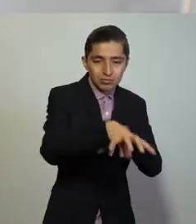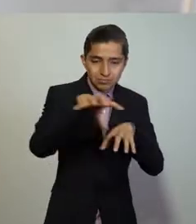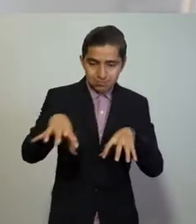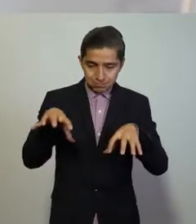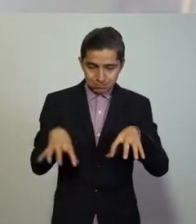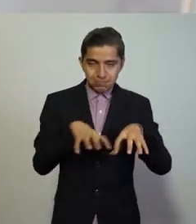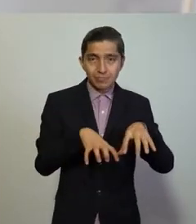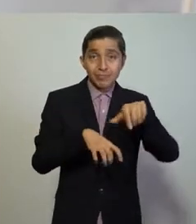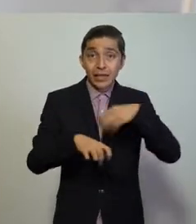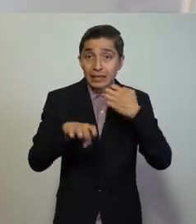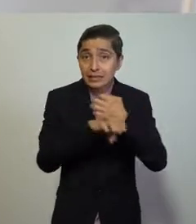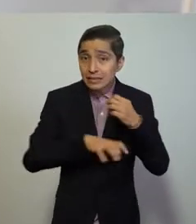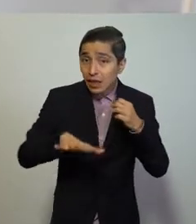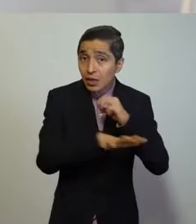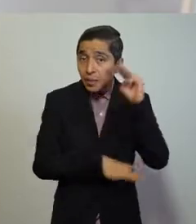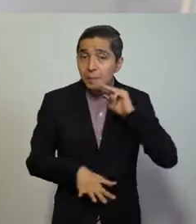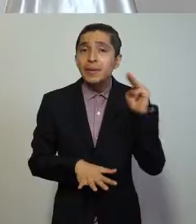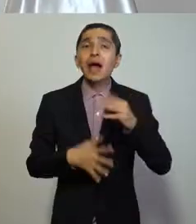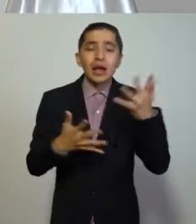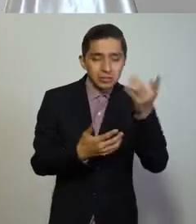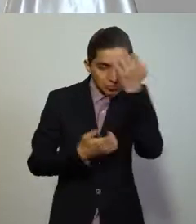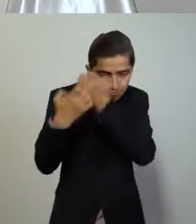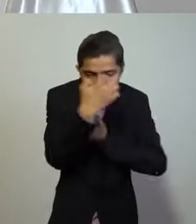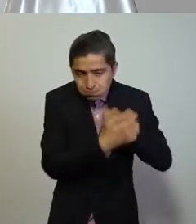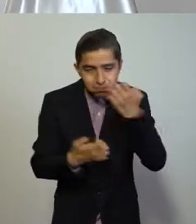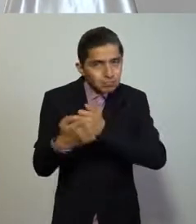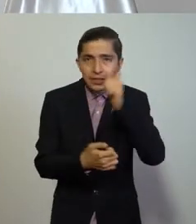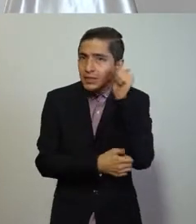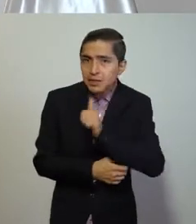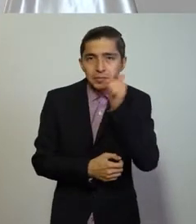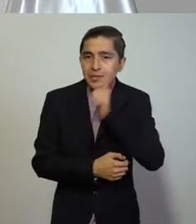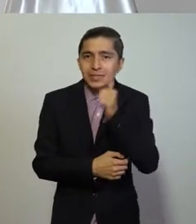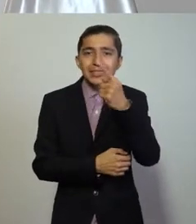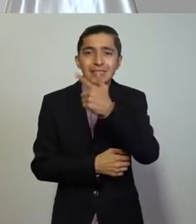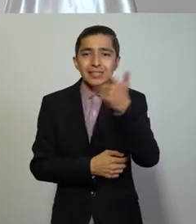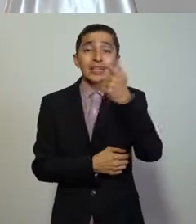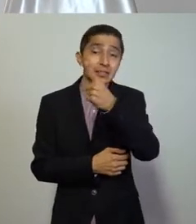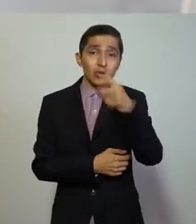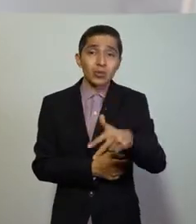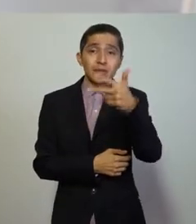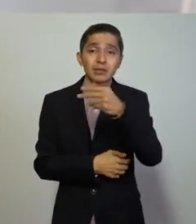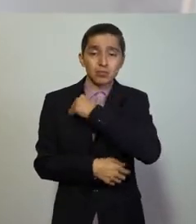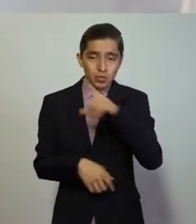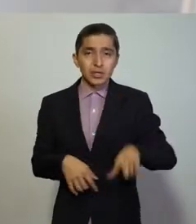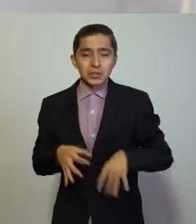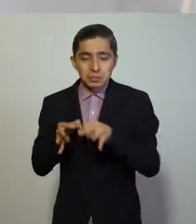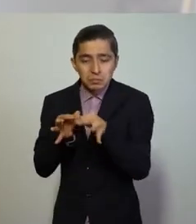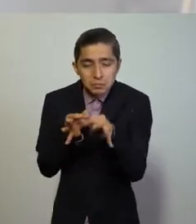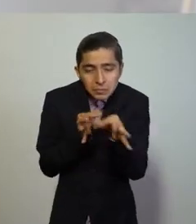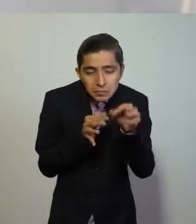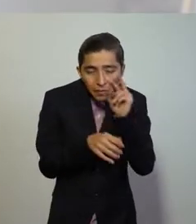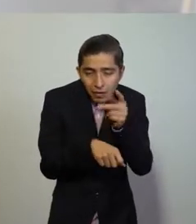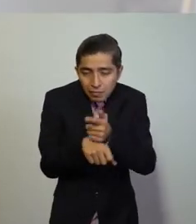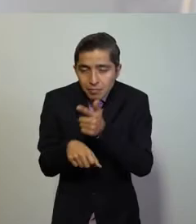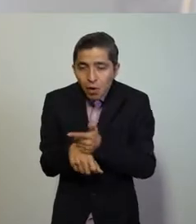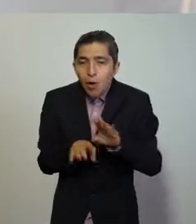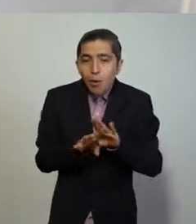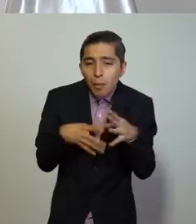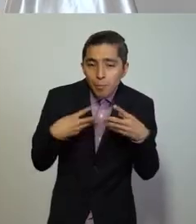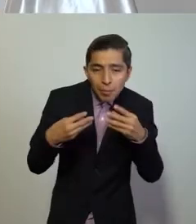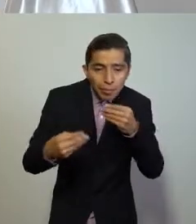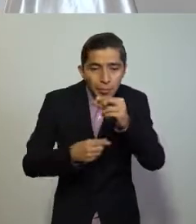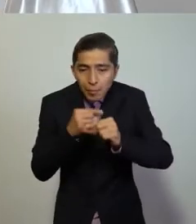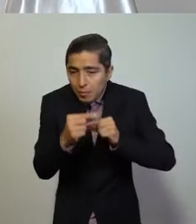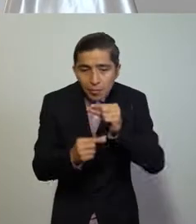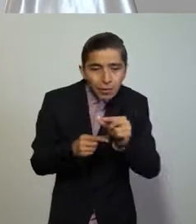evaluarán permanentemente a los 113 municipios para ir midiendo el riesgo de contagio